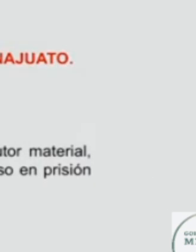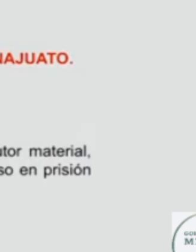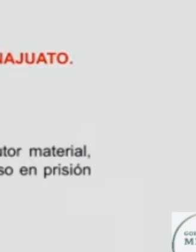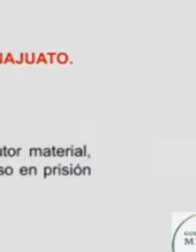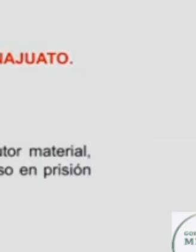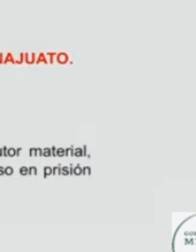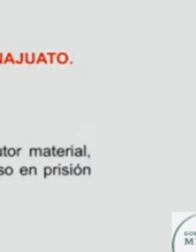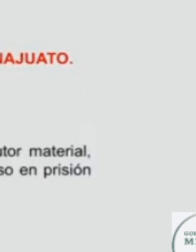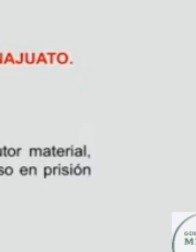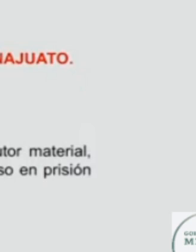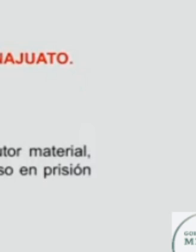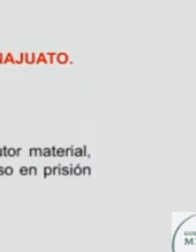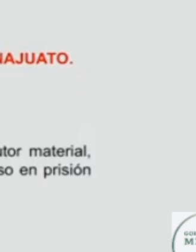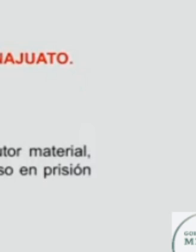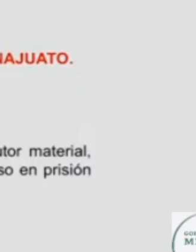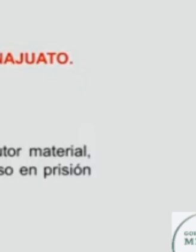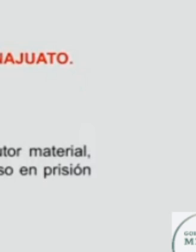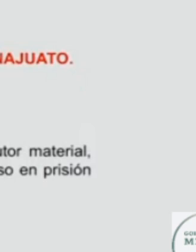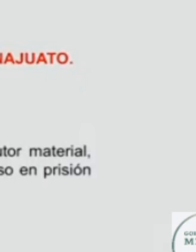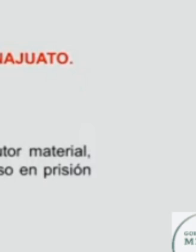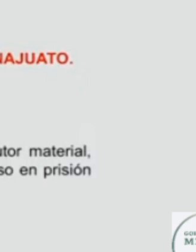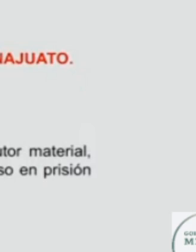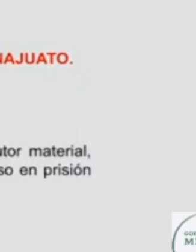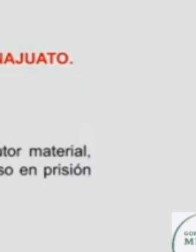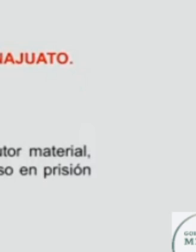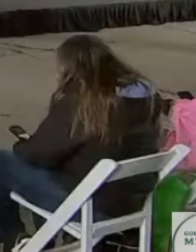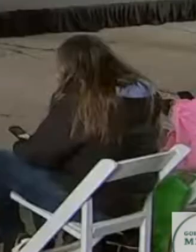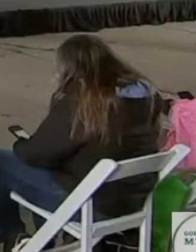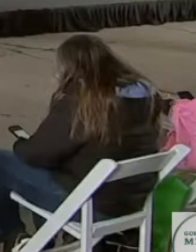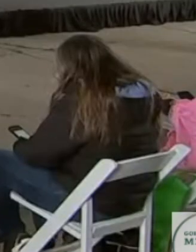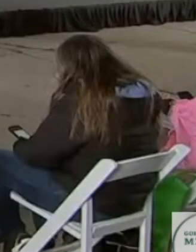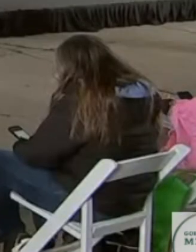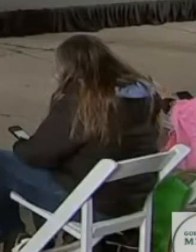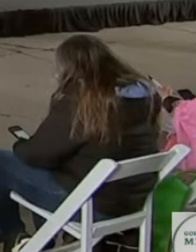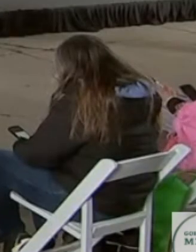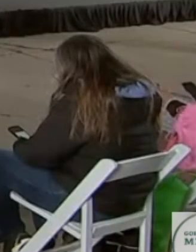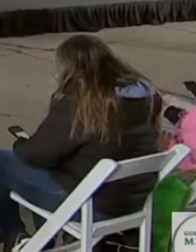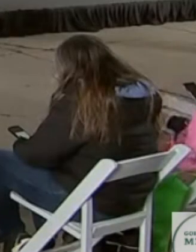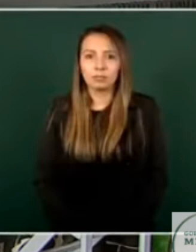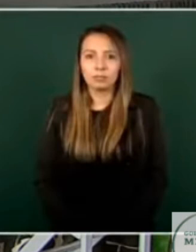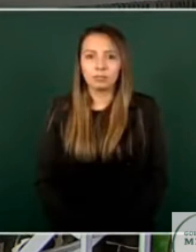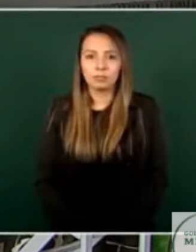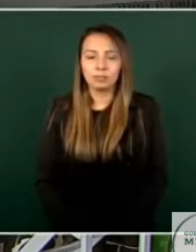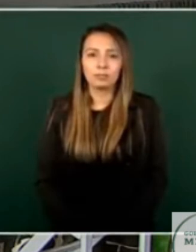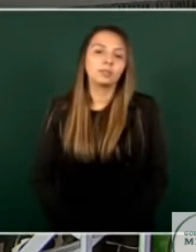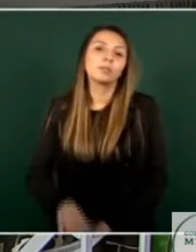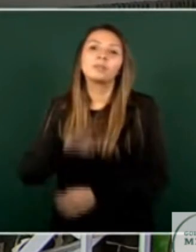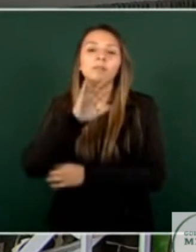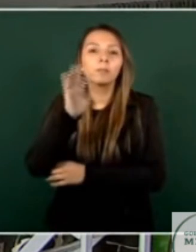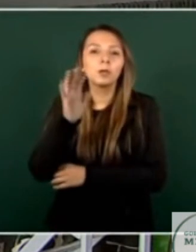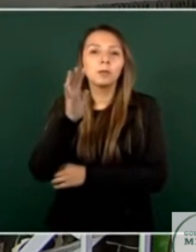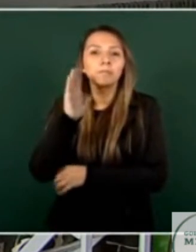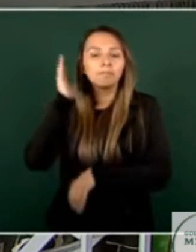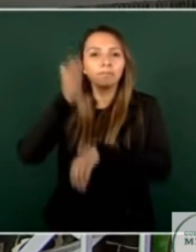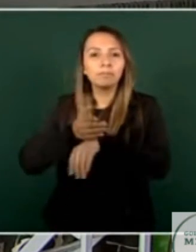obtuvo una sentencia condenatoria contra el autor material de 20 años sería